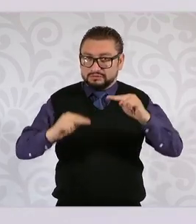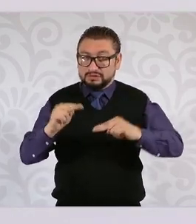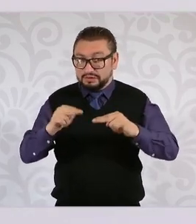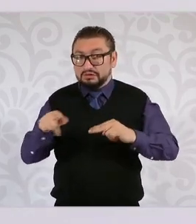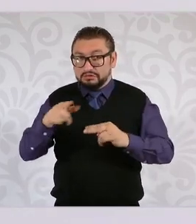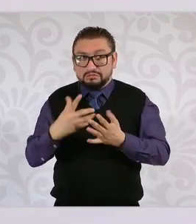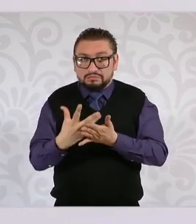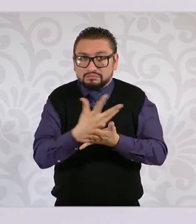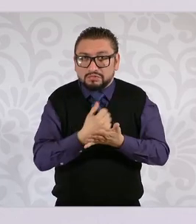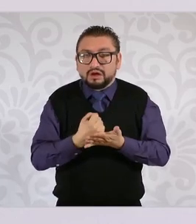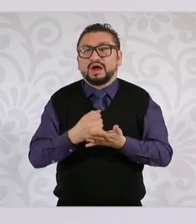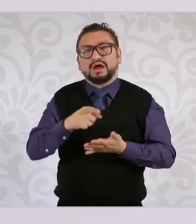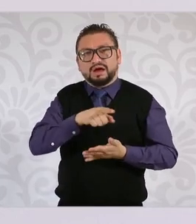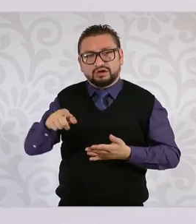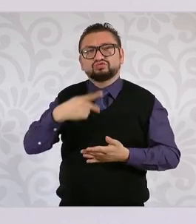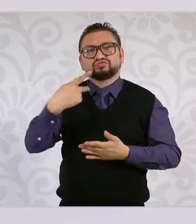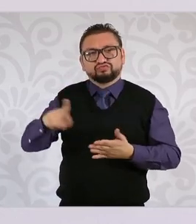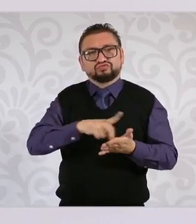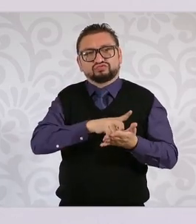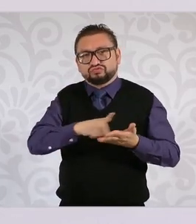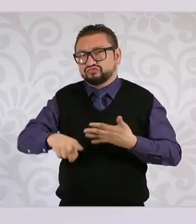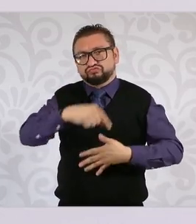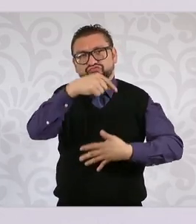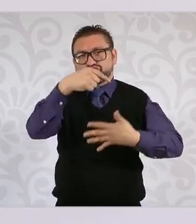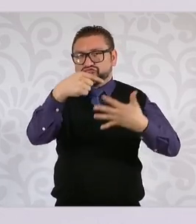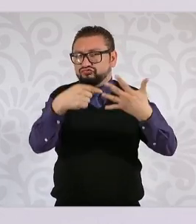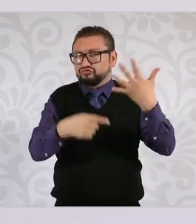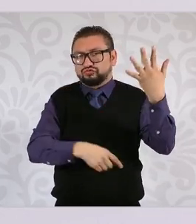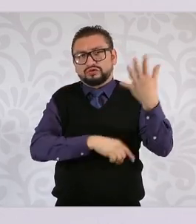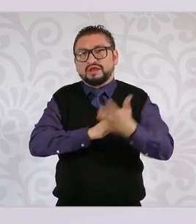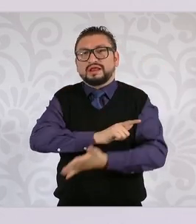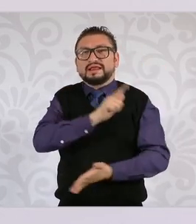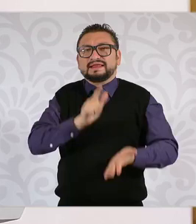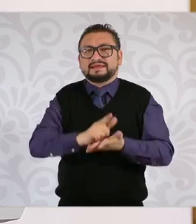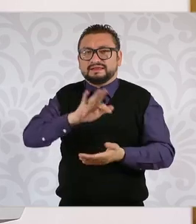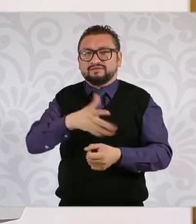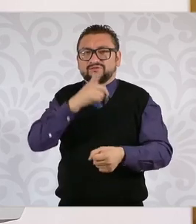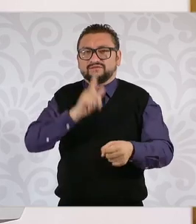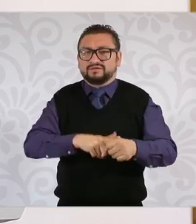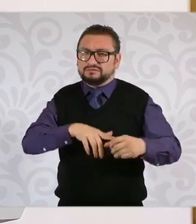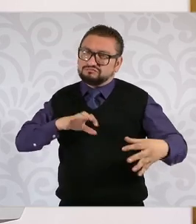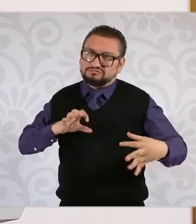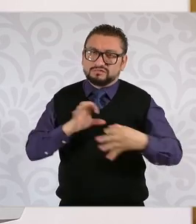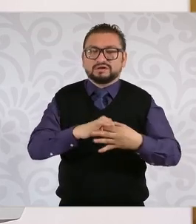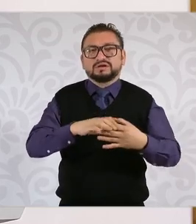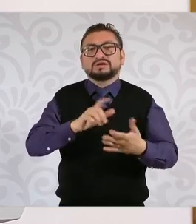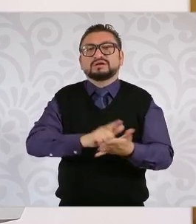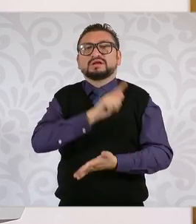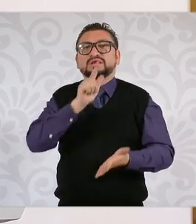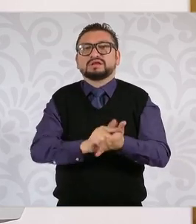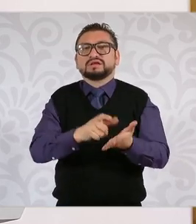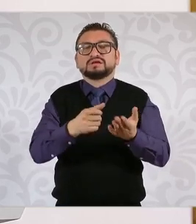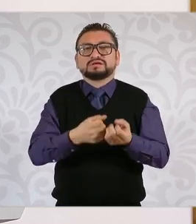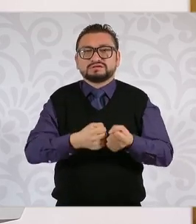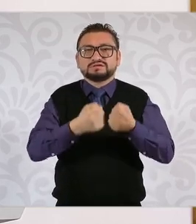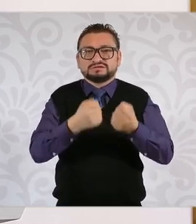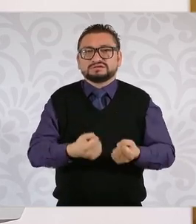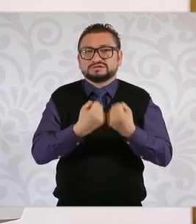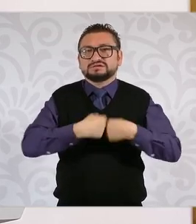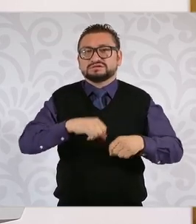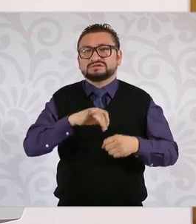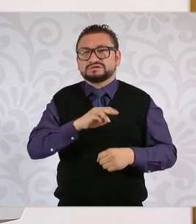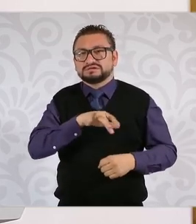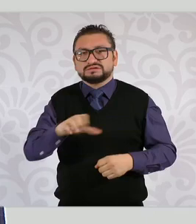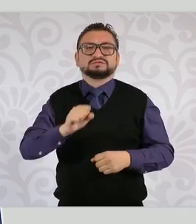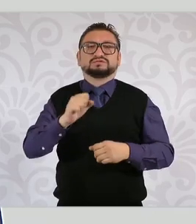plataforma tendrán todos los derechos establecidos por la Ley Federal de Trabajo y la Ley del Seguro Social, beneficiando a más